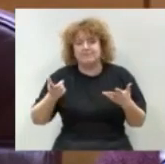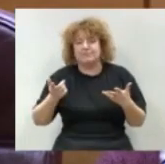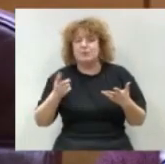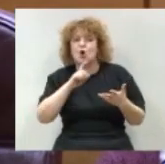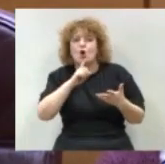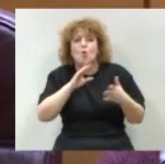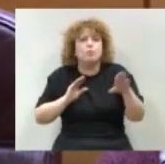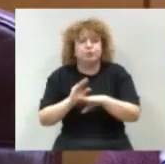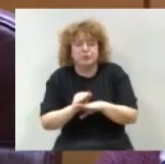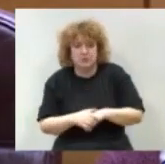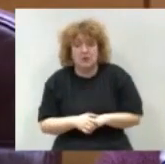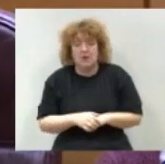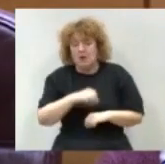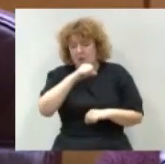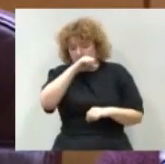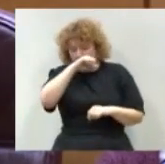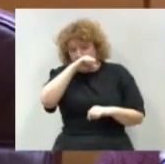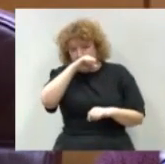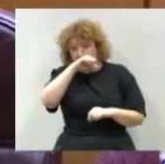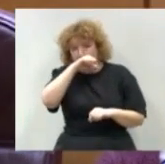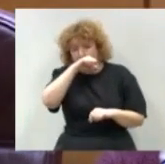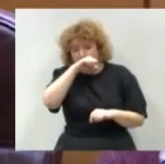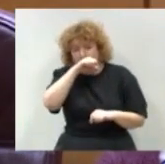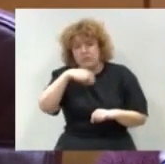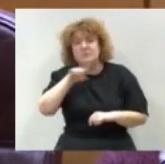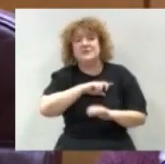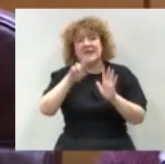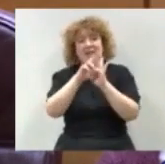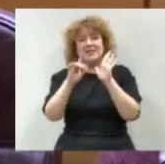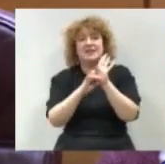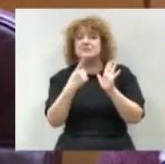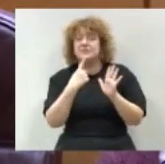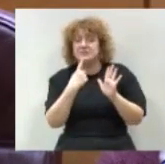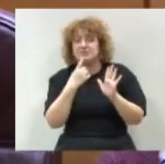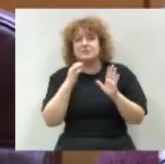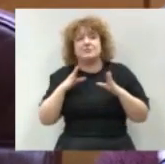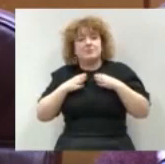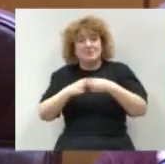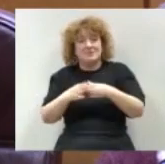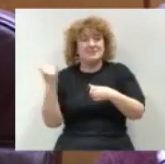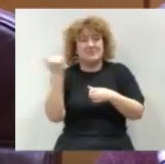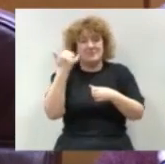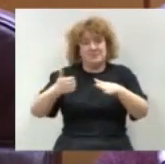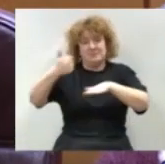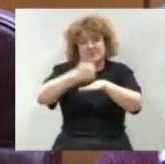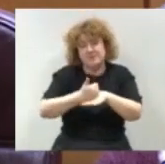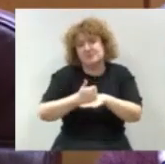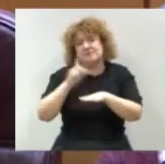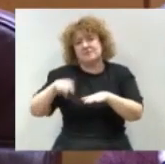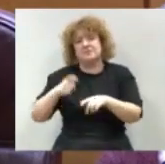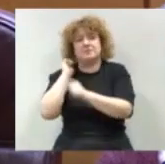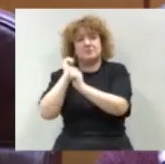decreto, las ayudas que recibirían o que recibirán tanto armadores como marineros